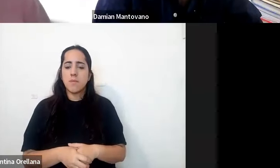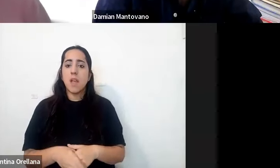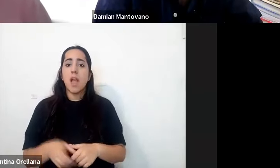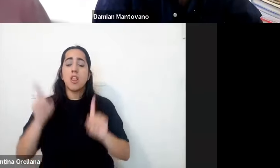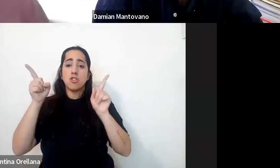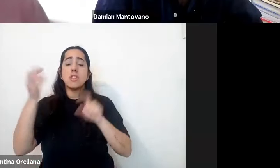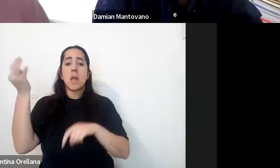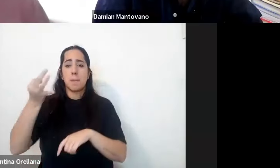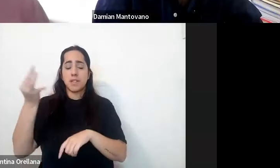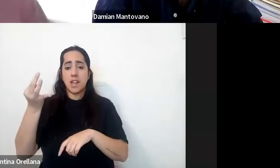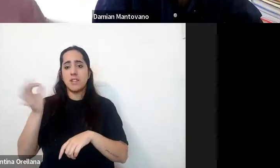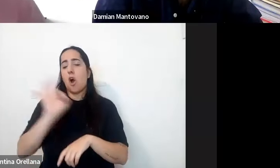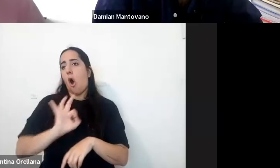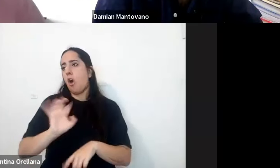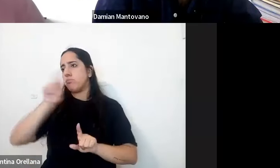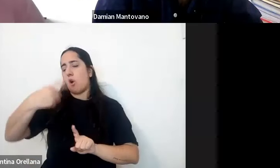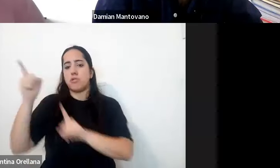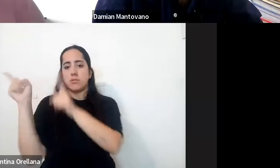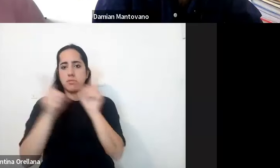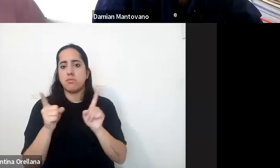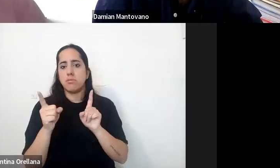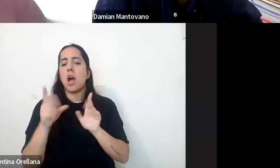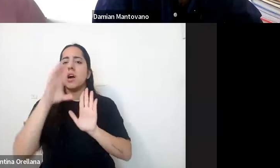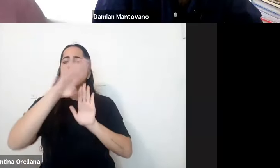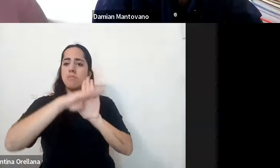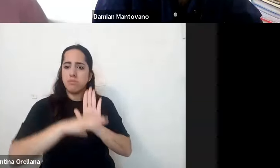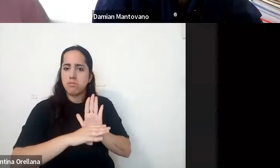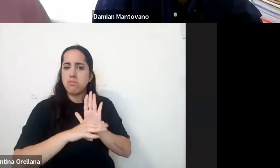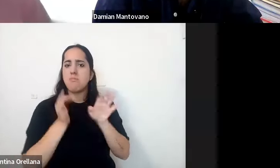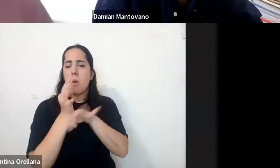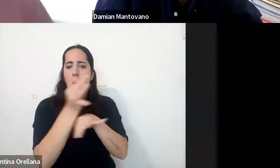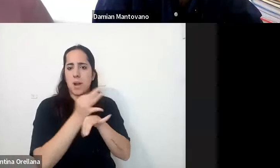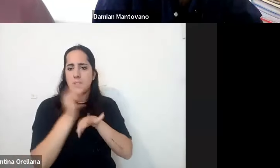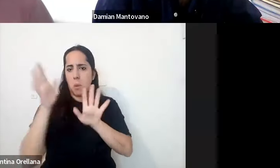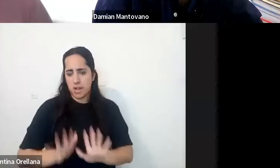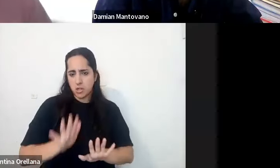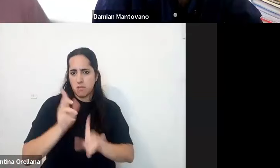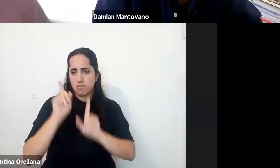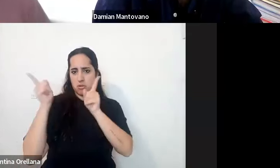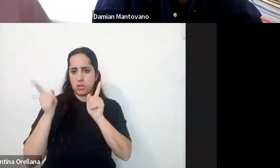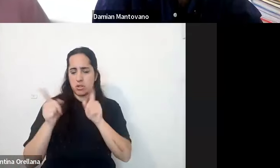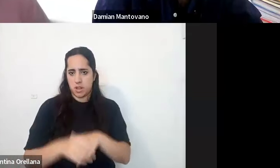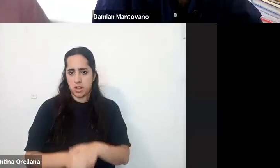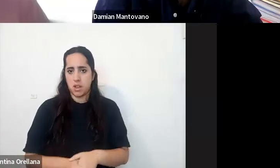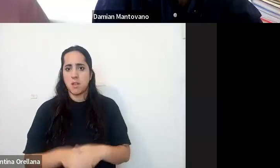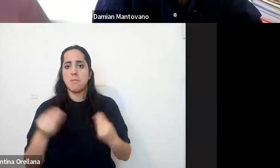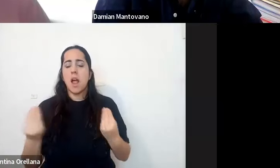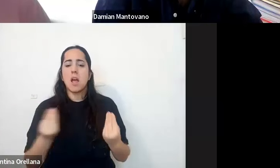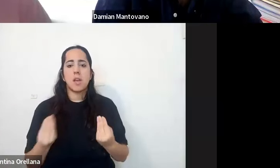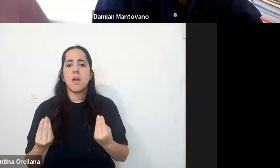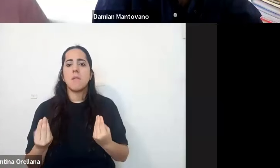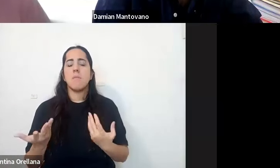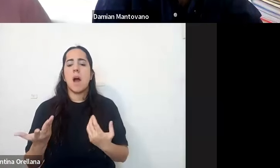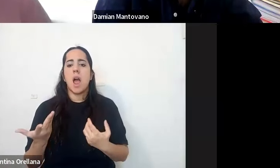especializados y no módulos de formación que existen sobre cómo tomar en cuenta las